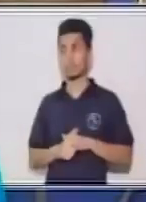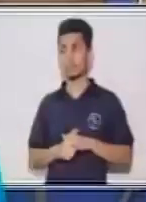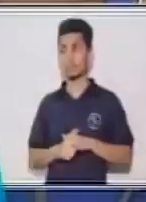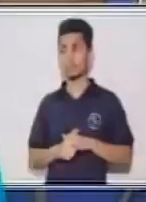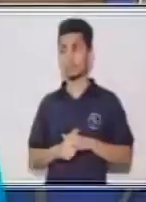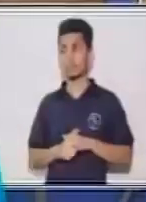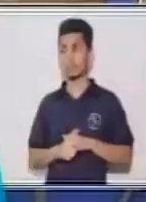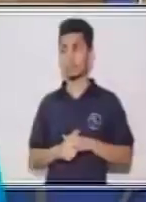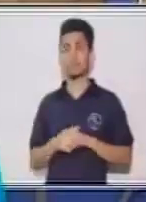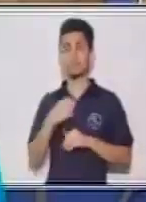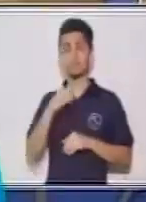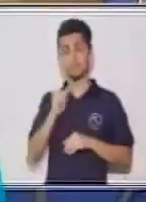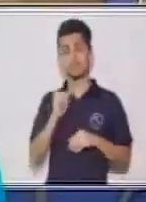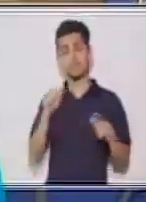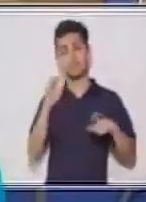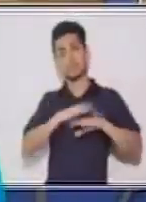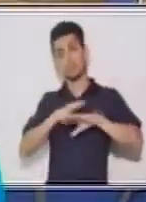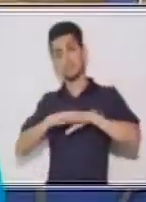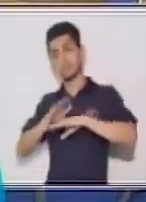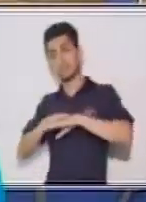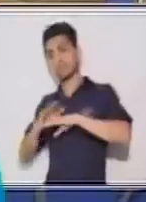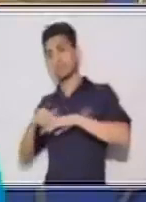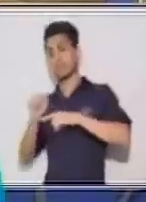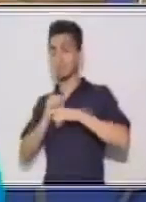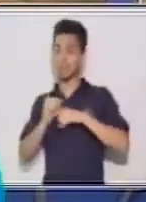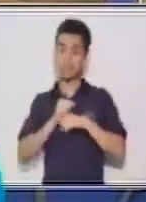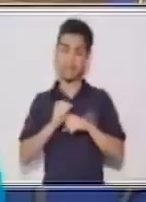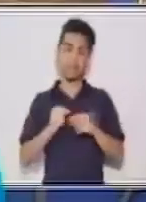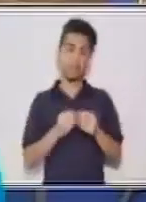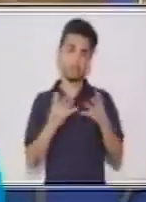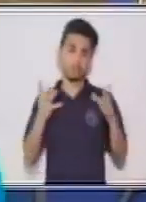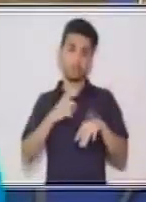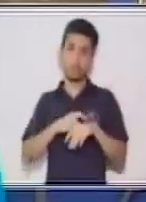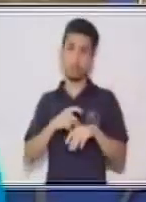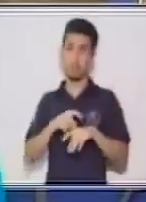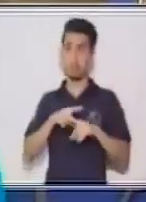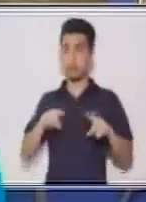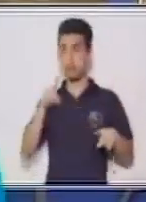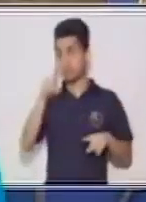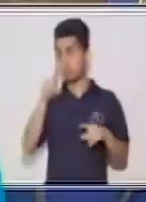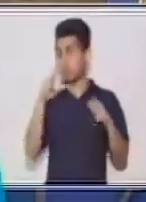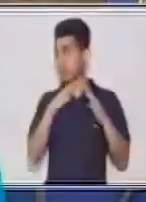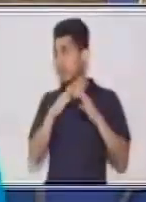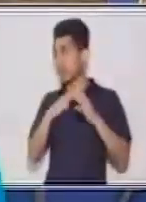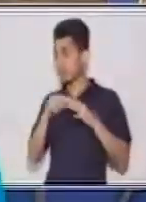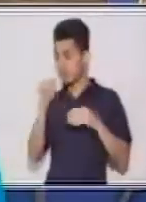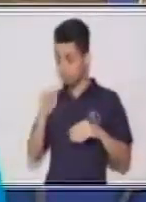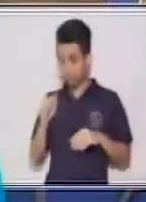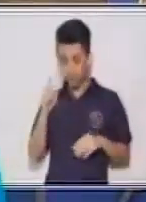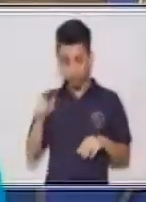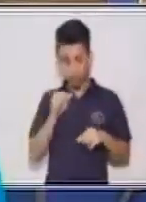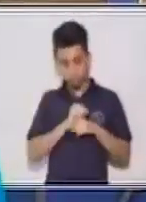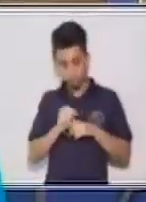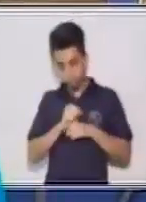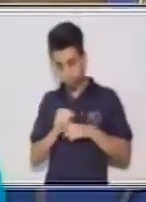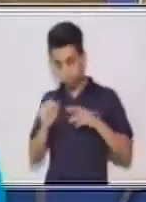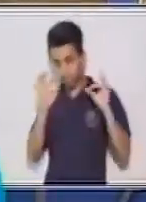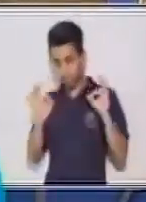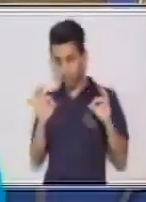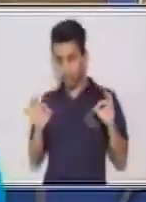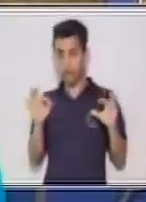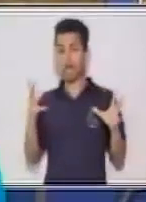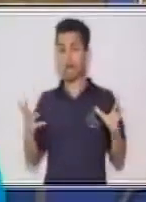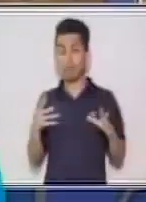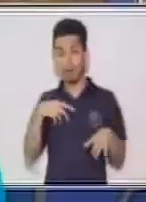más que podríamos seguir trabajando durante mucho tiempo, pero es importante que tú en casa también te pongas a trabajar esto y que así